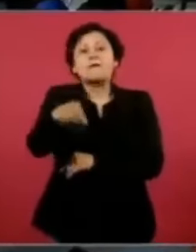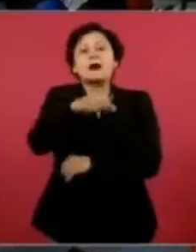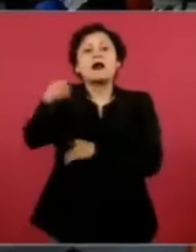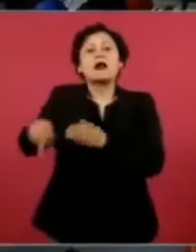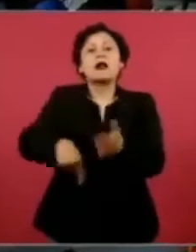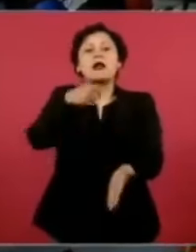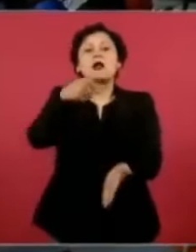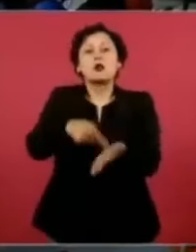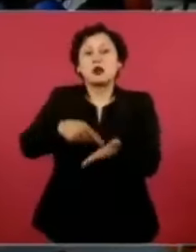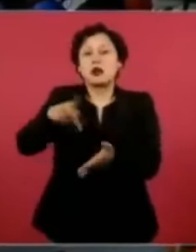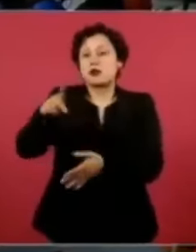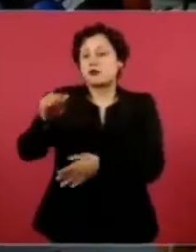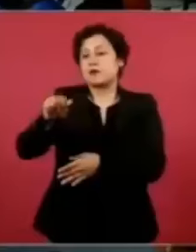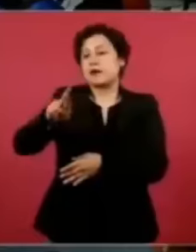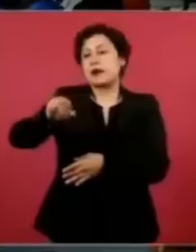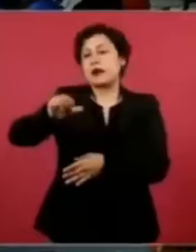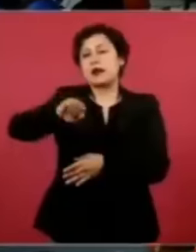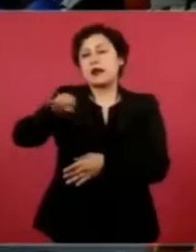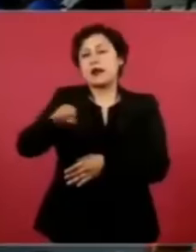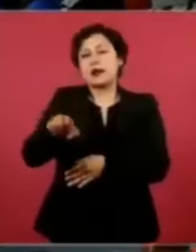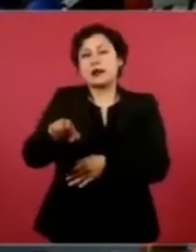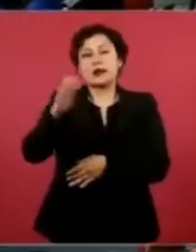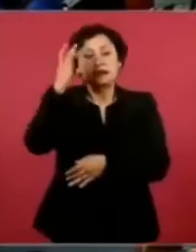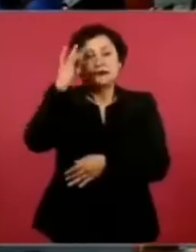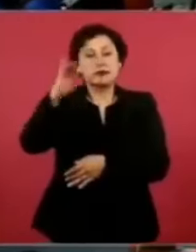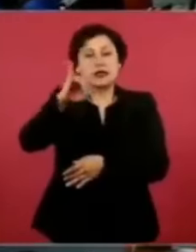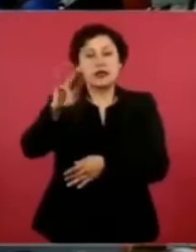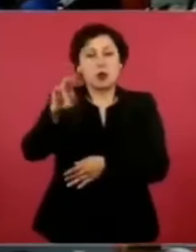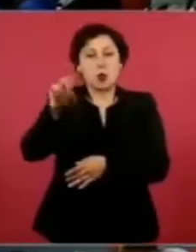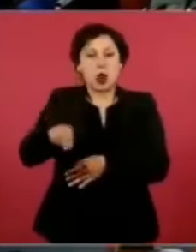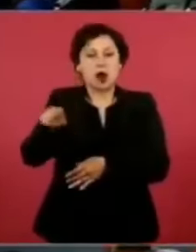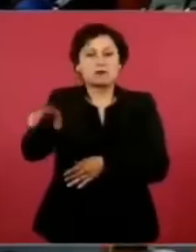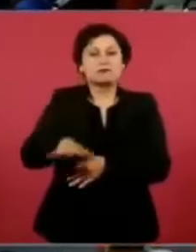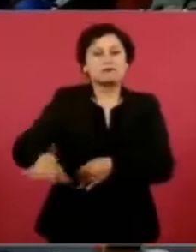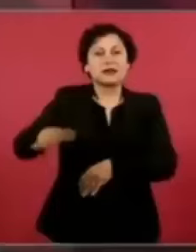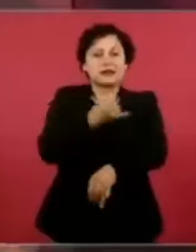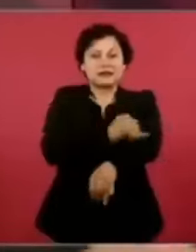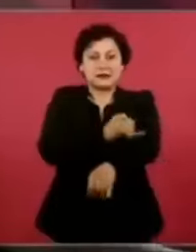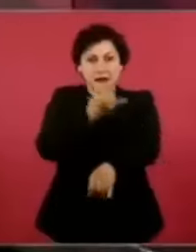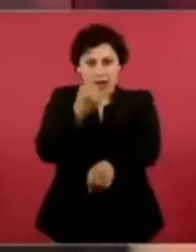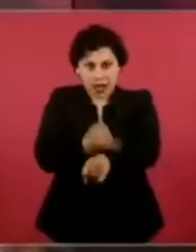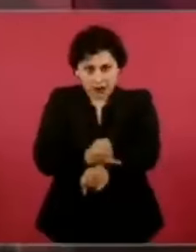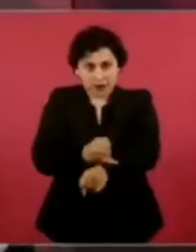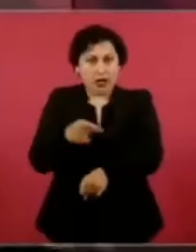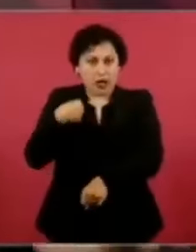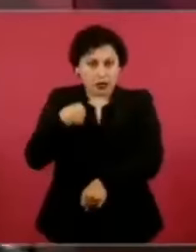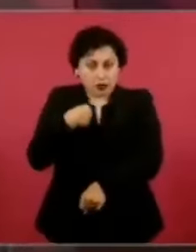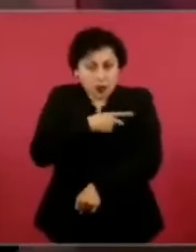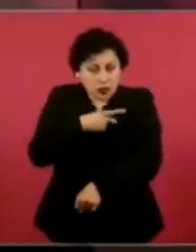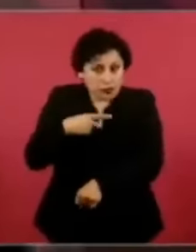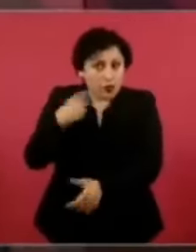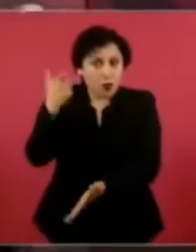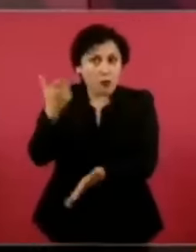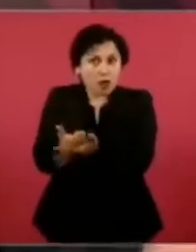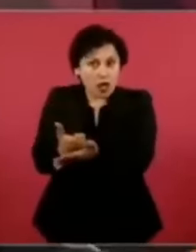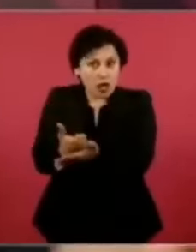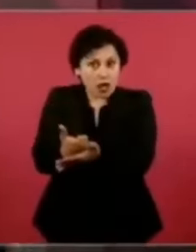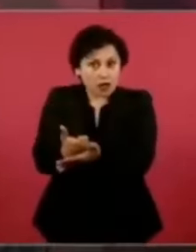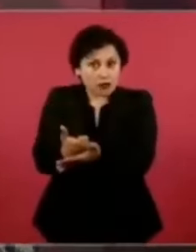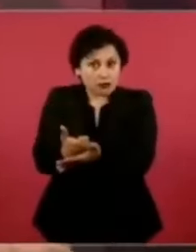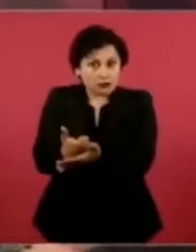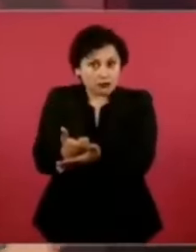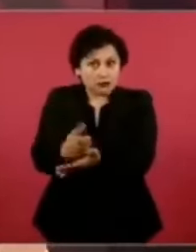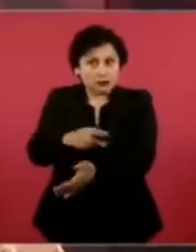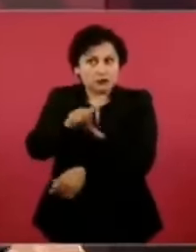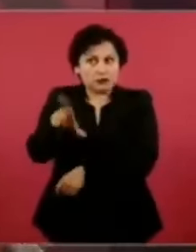una colonia muy grande en Iztapalapa, que resultó que no era propiedad de nadie,